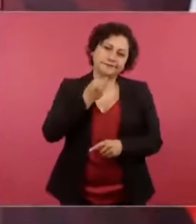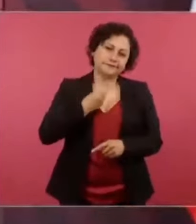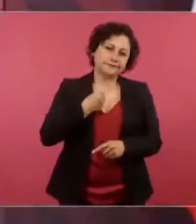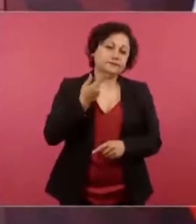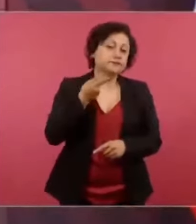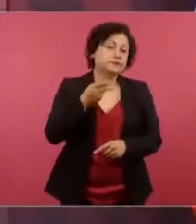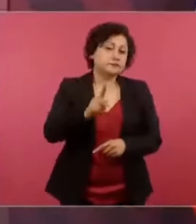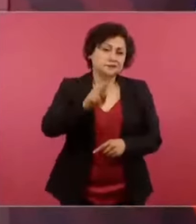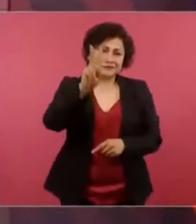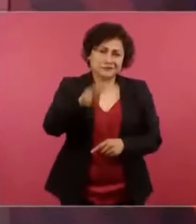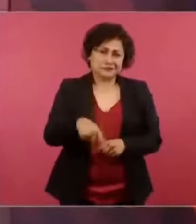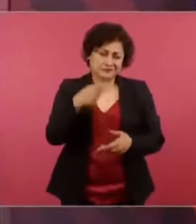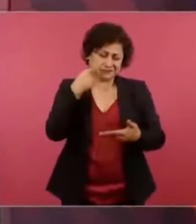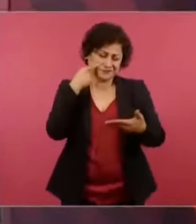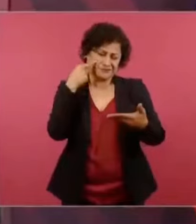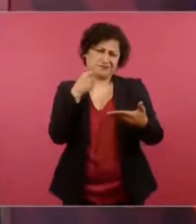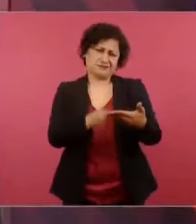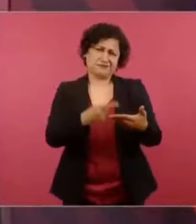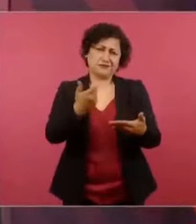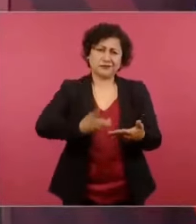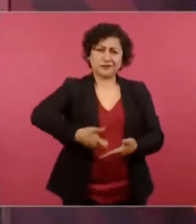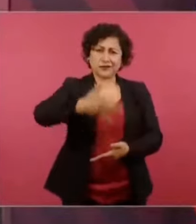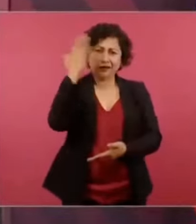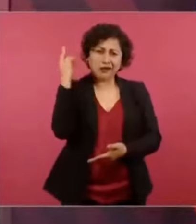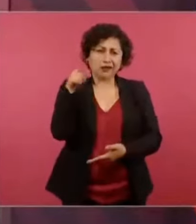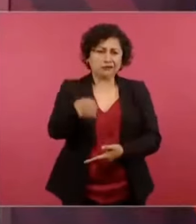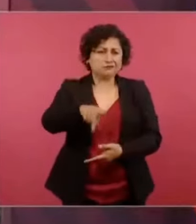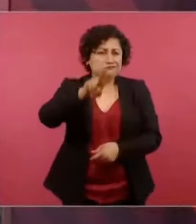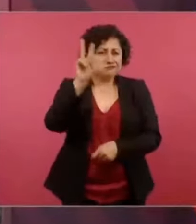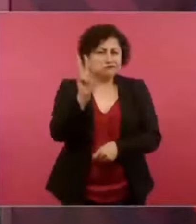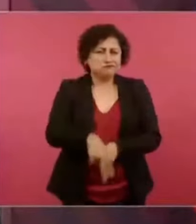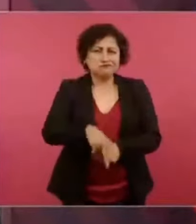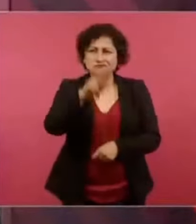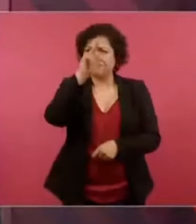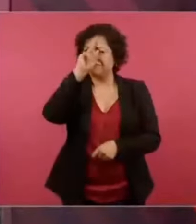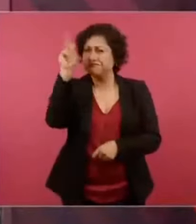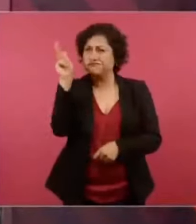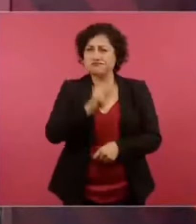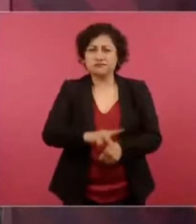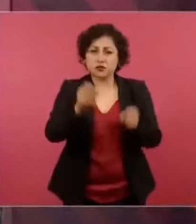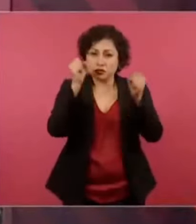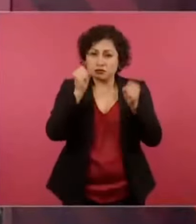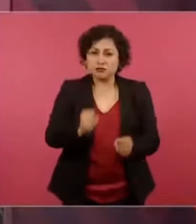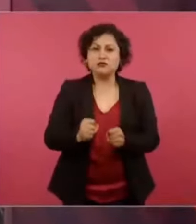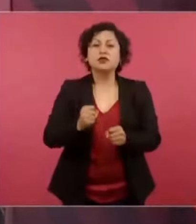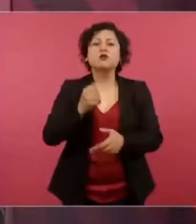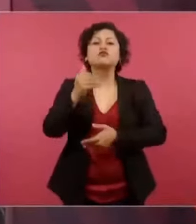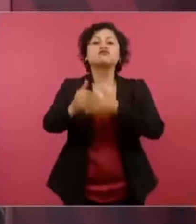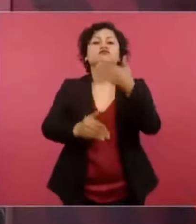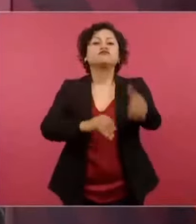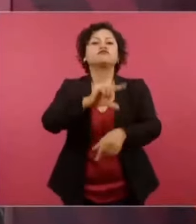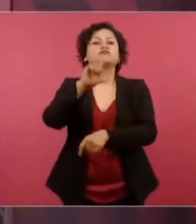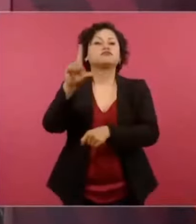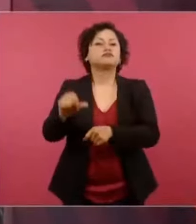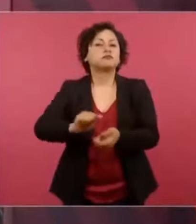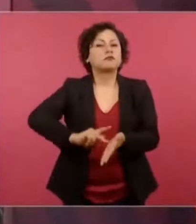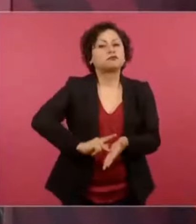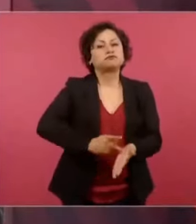onerosa, costosísima, que iba a requerir de muchísimo